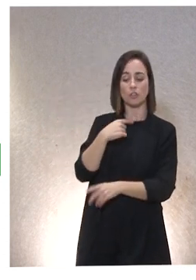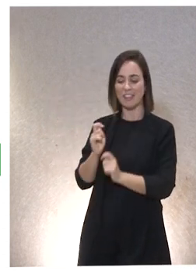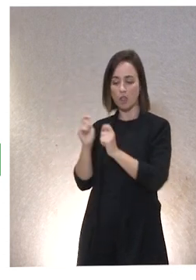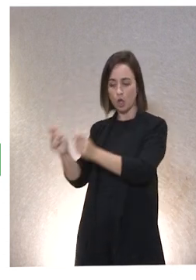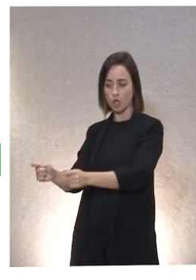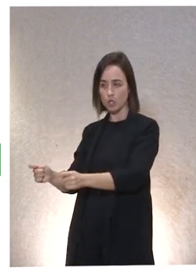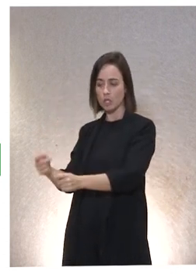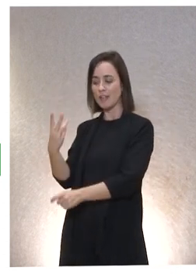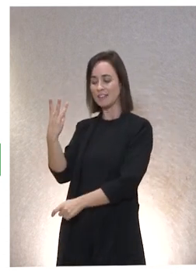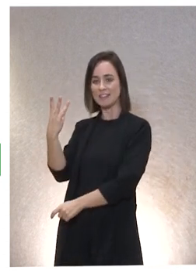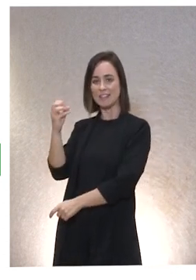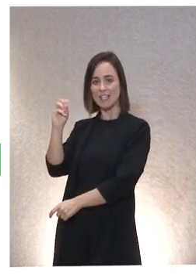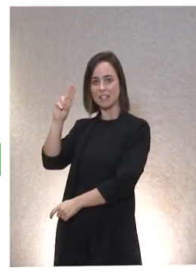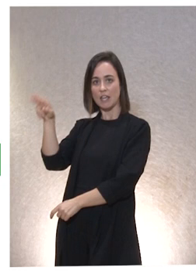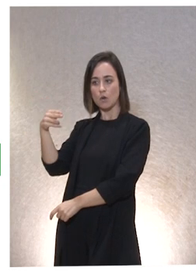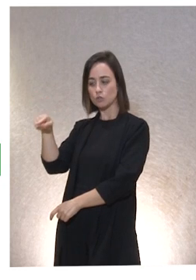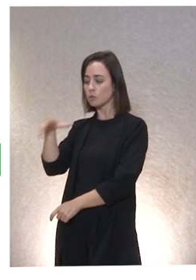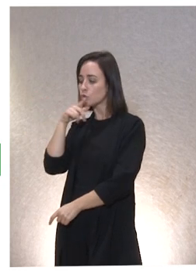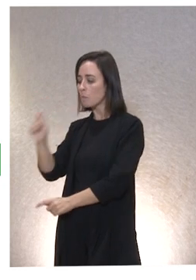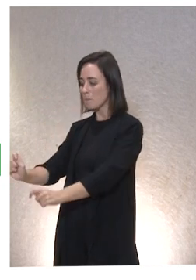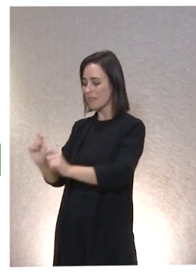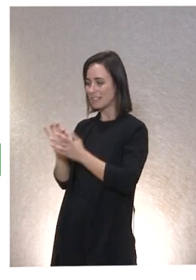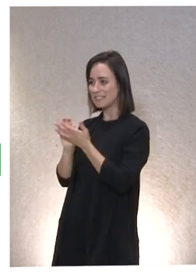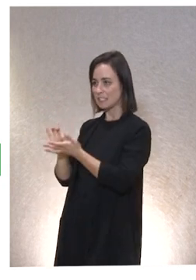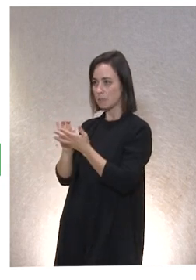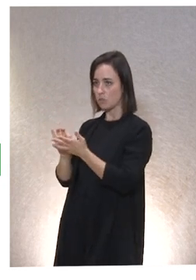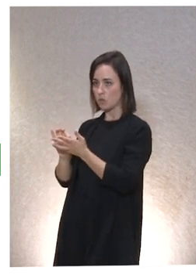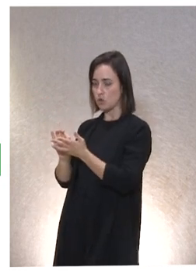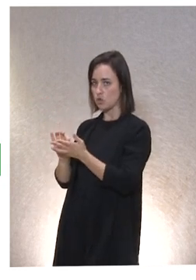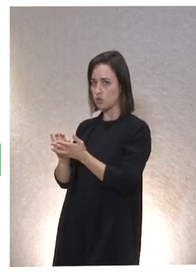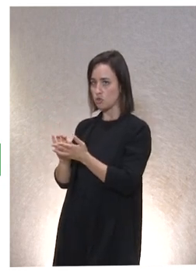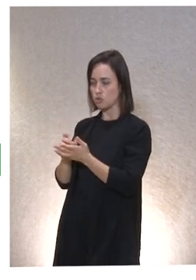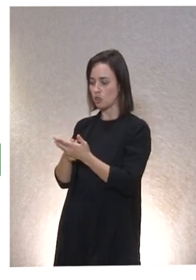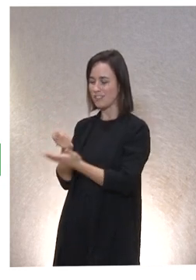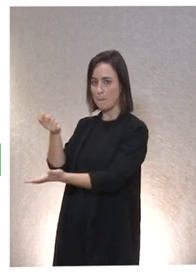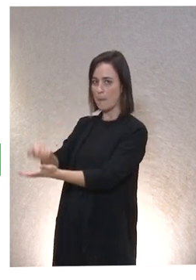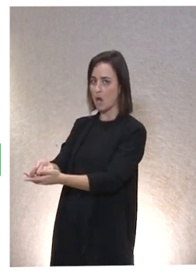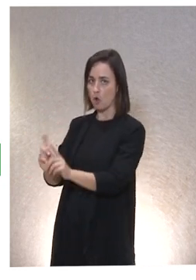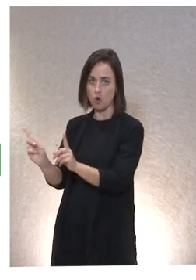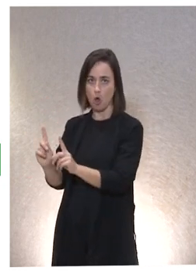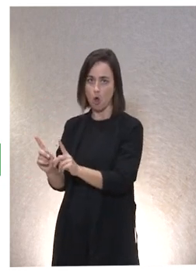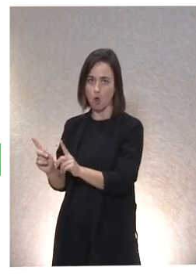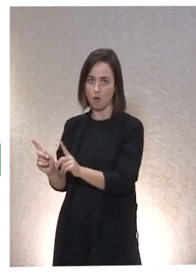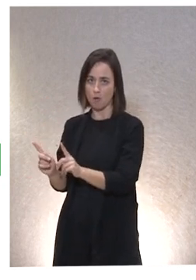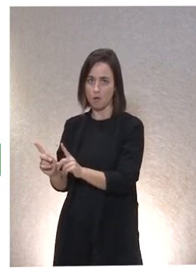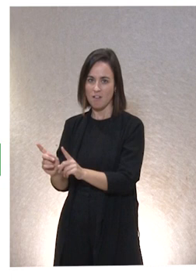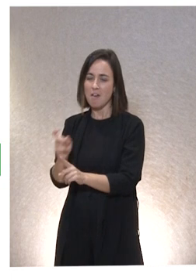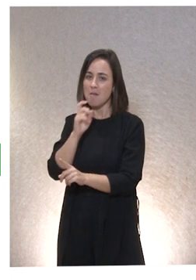30 euros porque tú me haces un servicio equivalente a los 30 euros. Es mucho más complejo que eso.